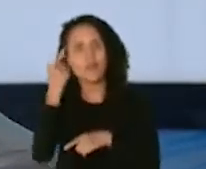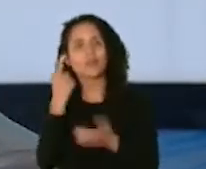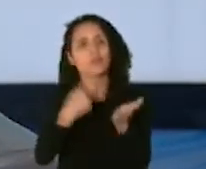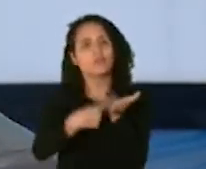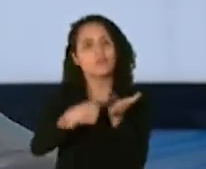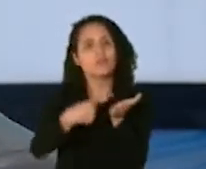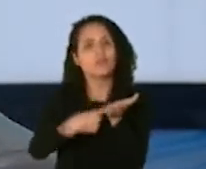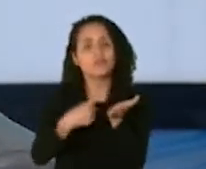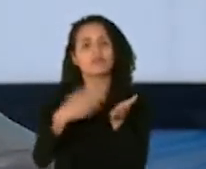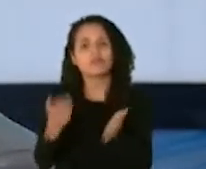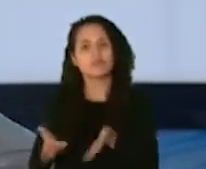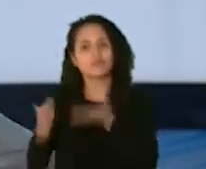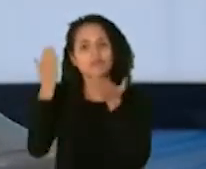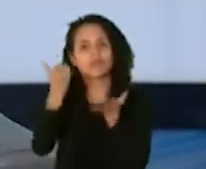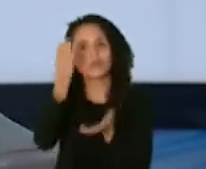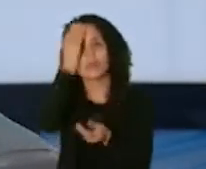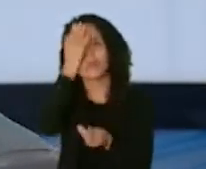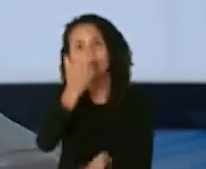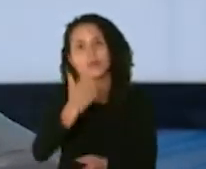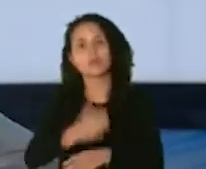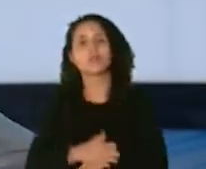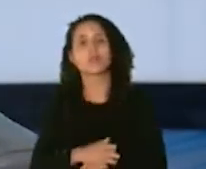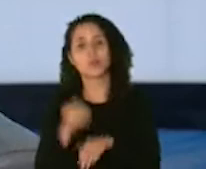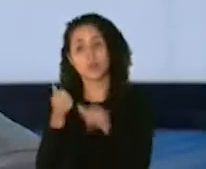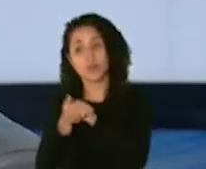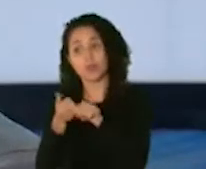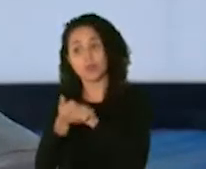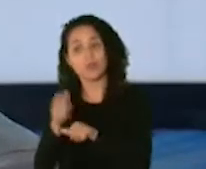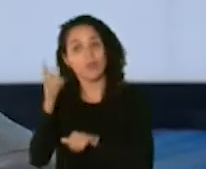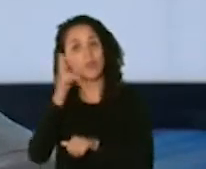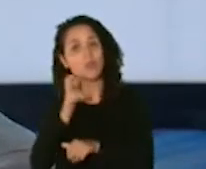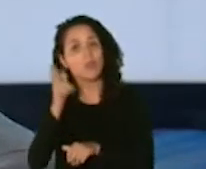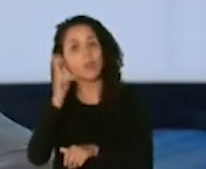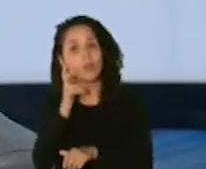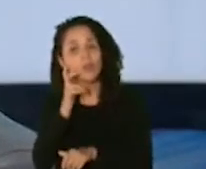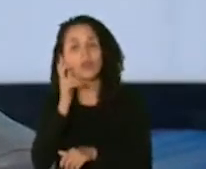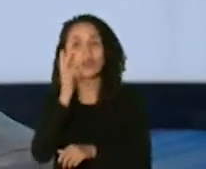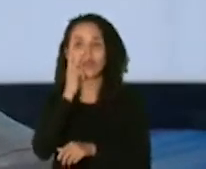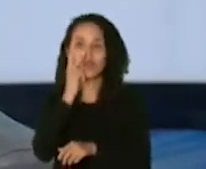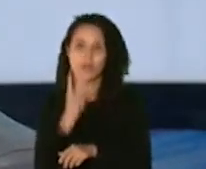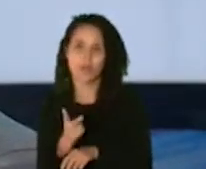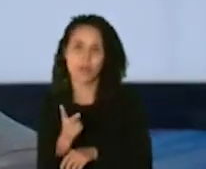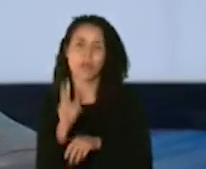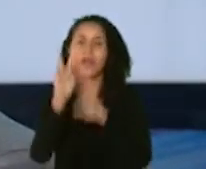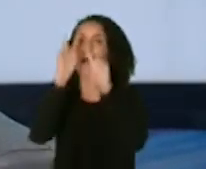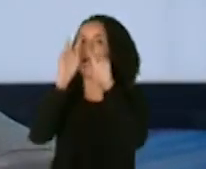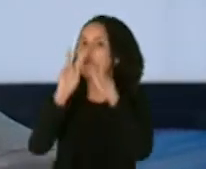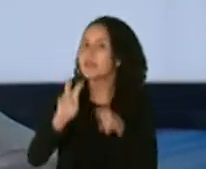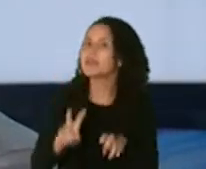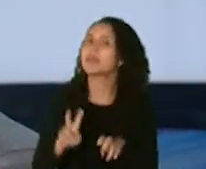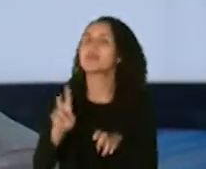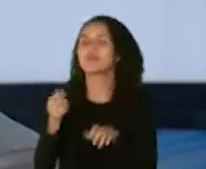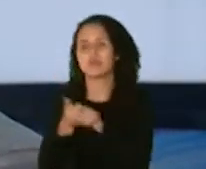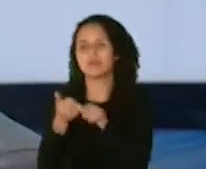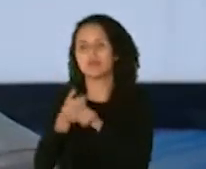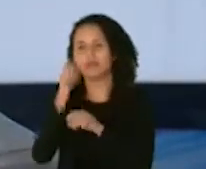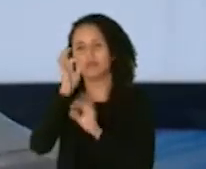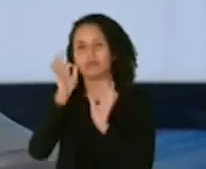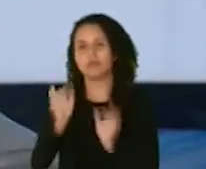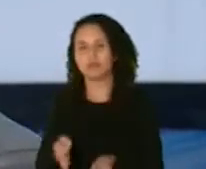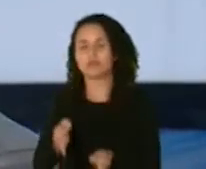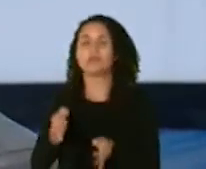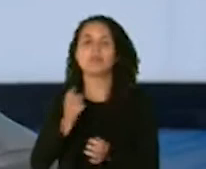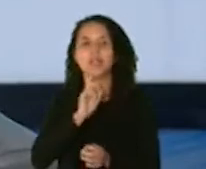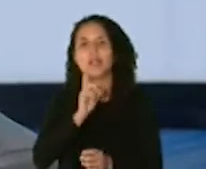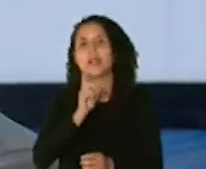puedan presentar la data y usted escucharlo verla analizarlo y llegar a la conclusión de que